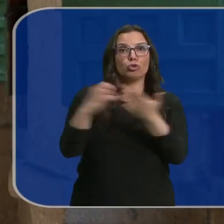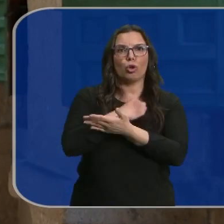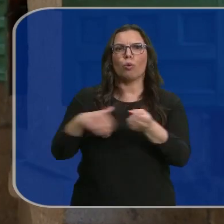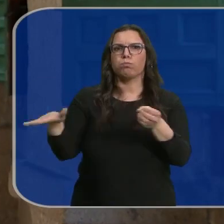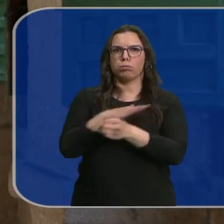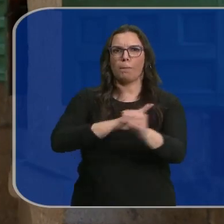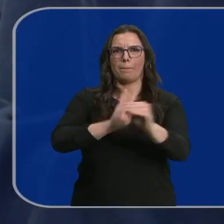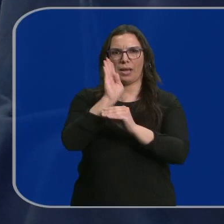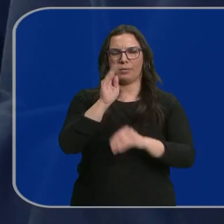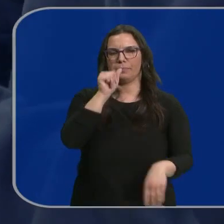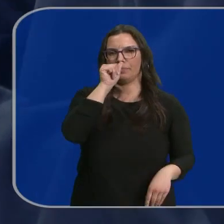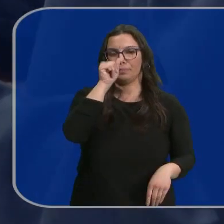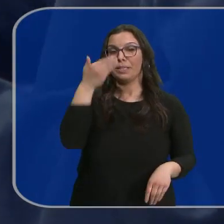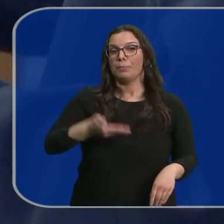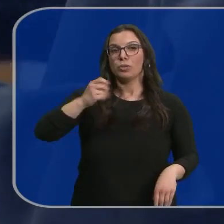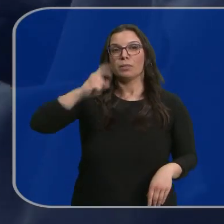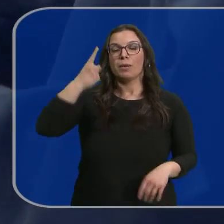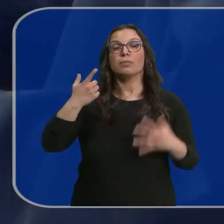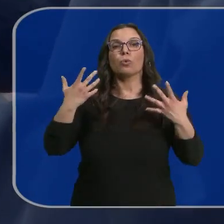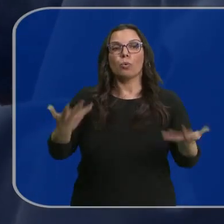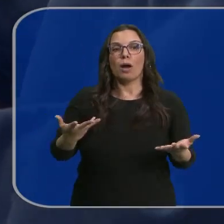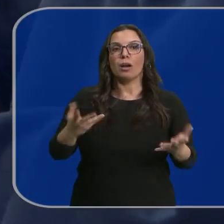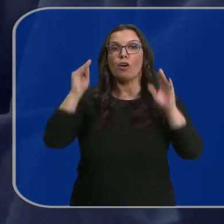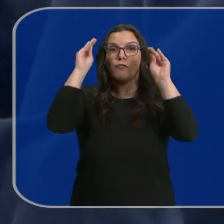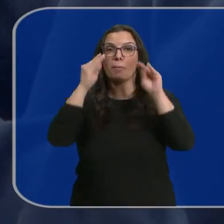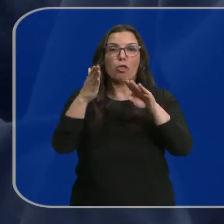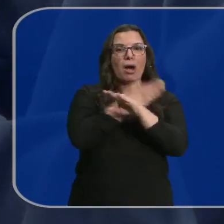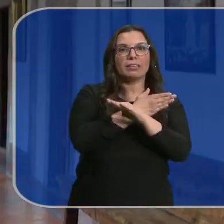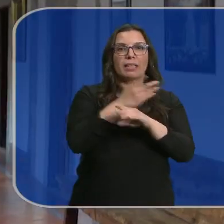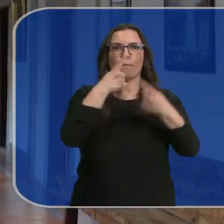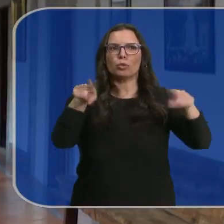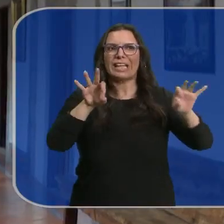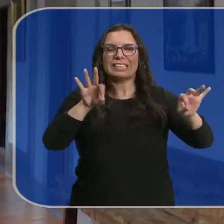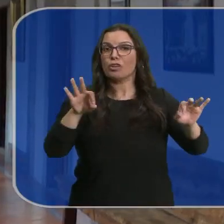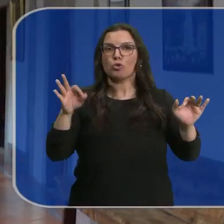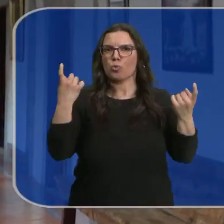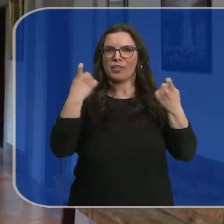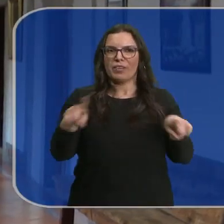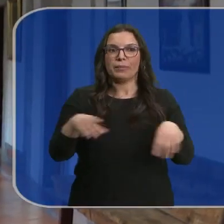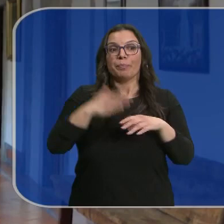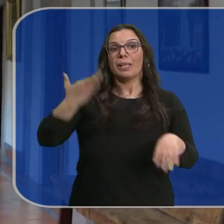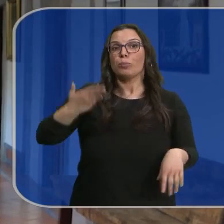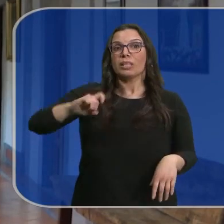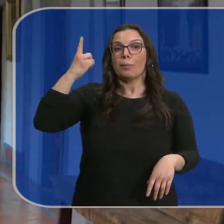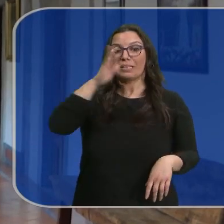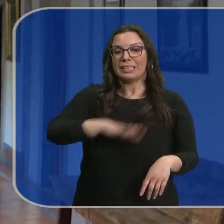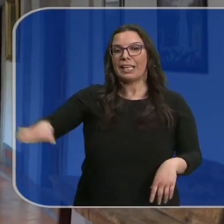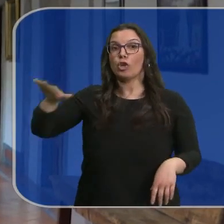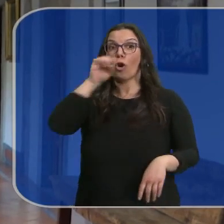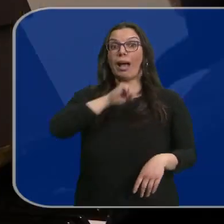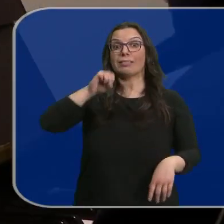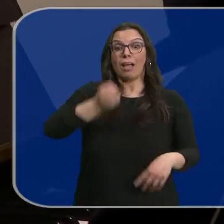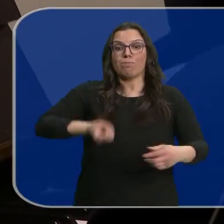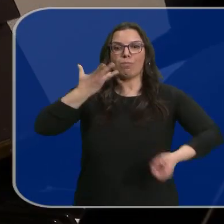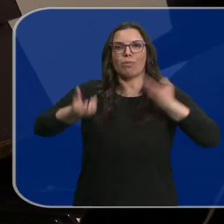están becados. Lo más importante no exige formación musical previa. Lo más importante en un niño cantor es que tenga ganas de